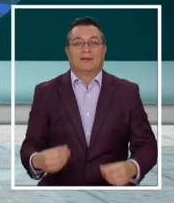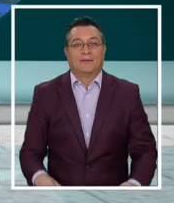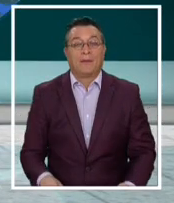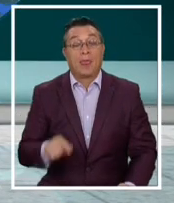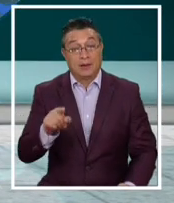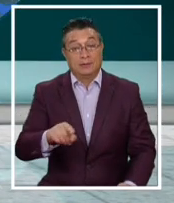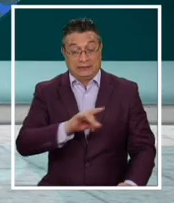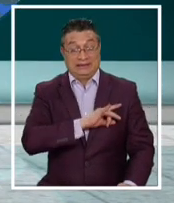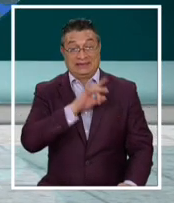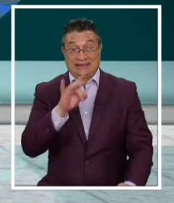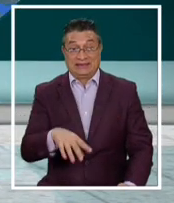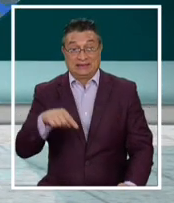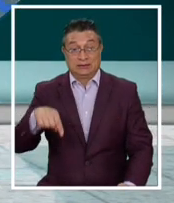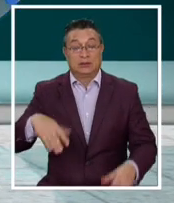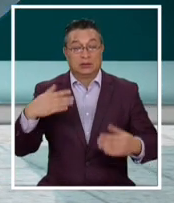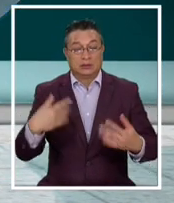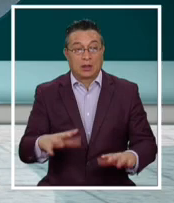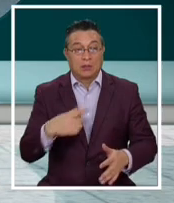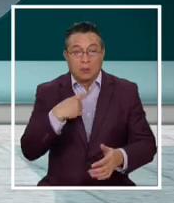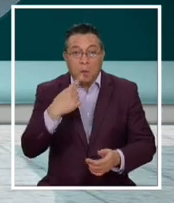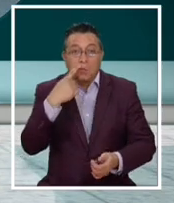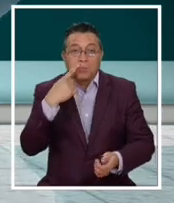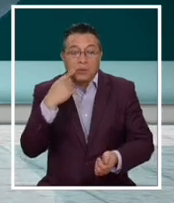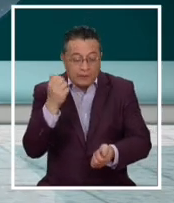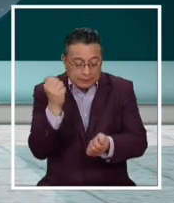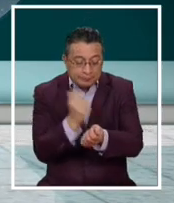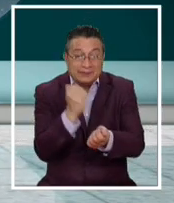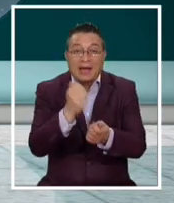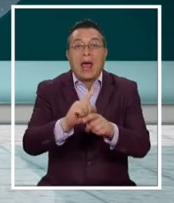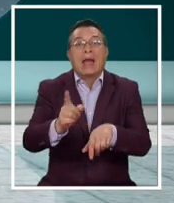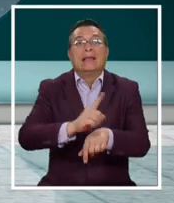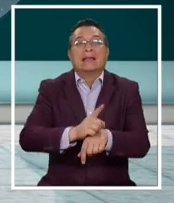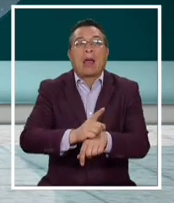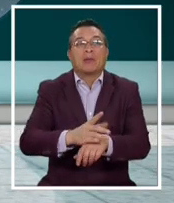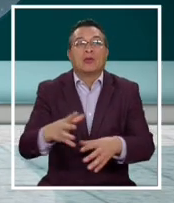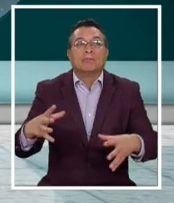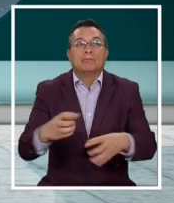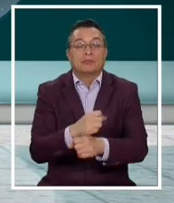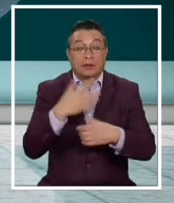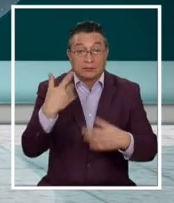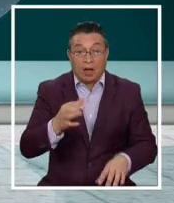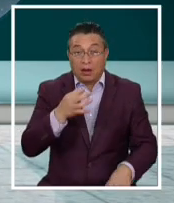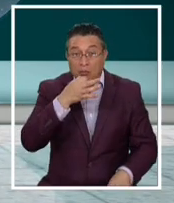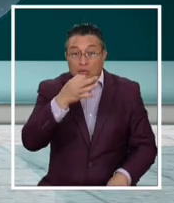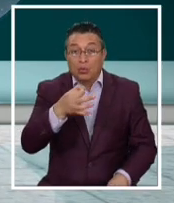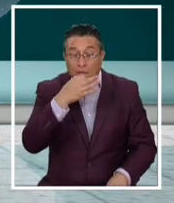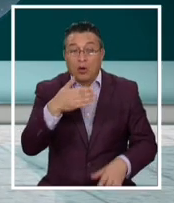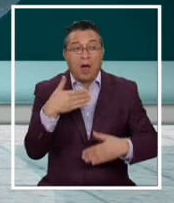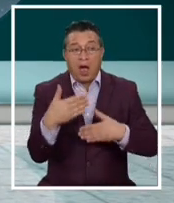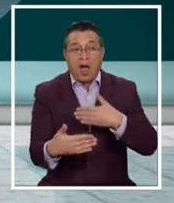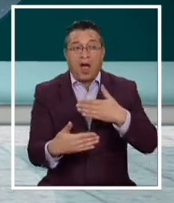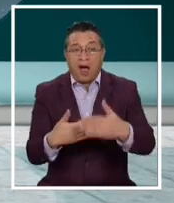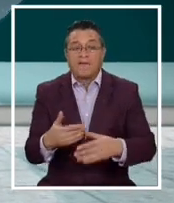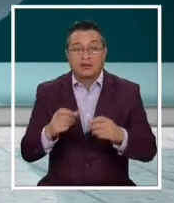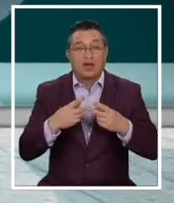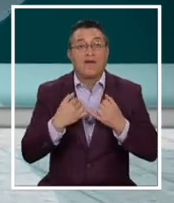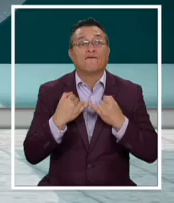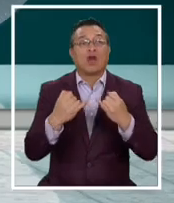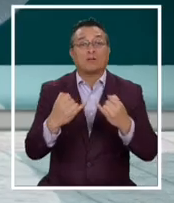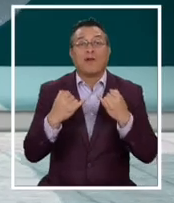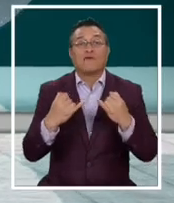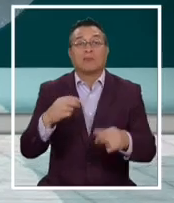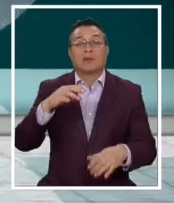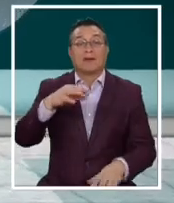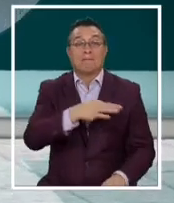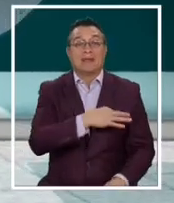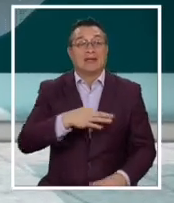implementado en nuestro país un plan de testeo rápido. Yo creo que en esta semana lo han escuchado durante los avances, los informes del